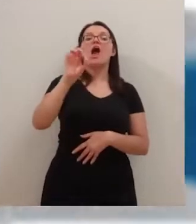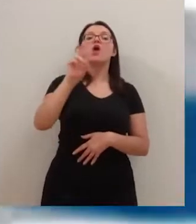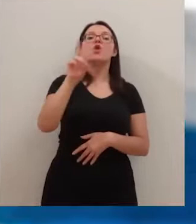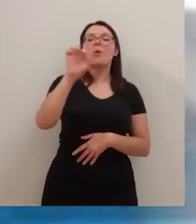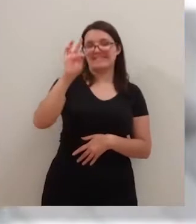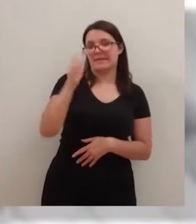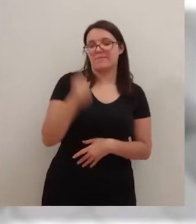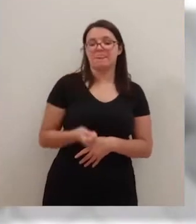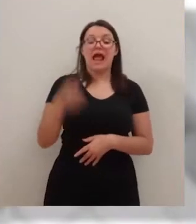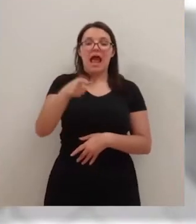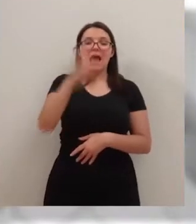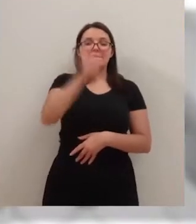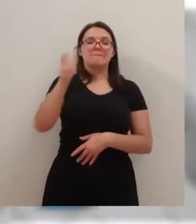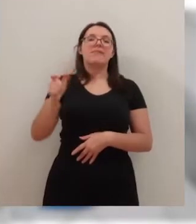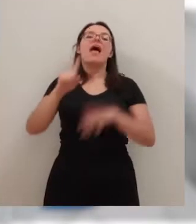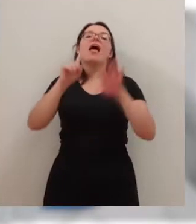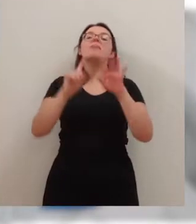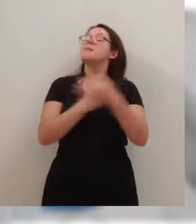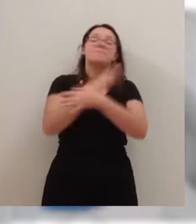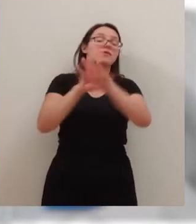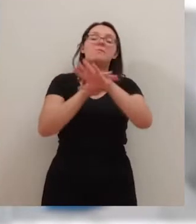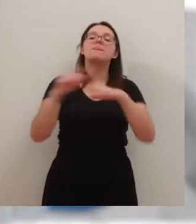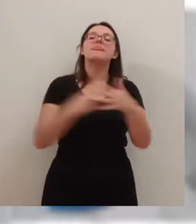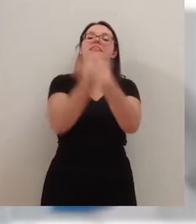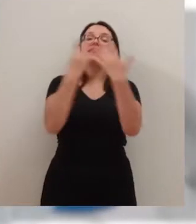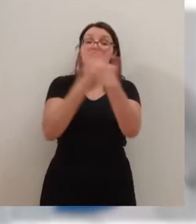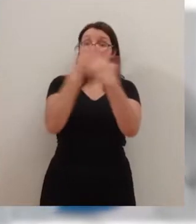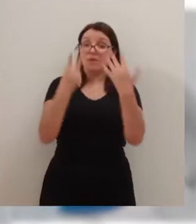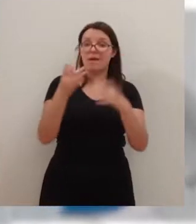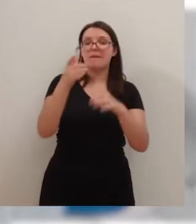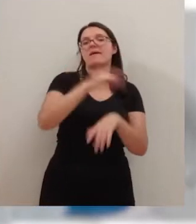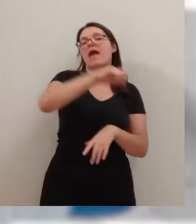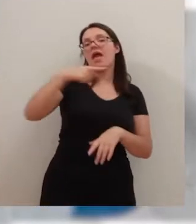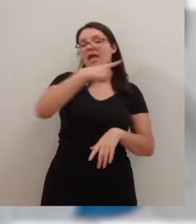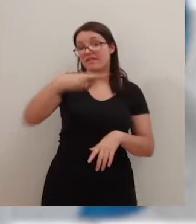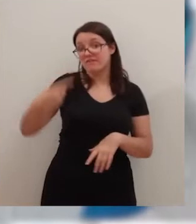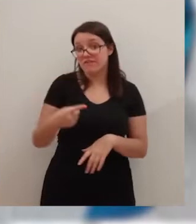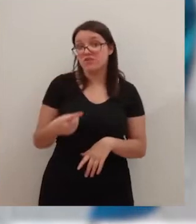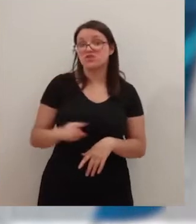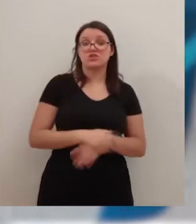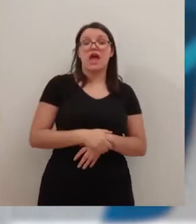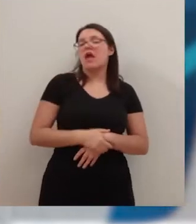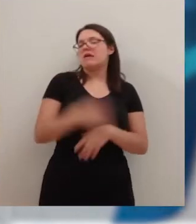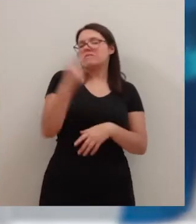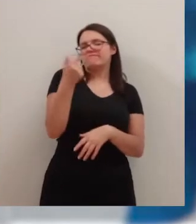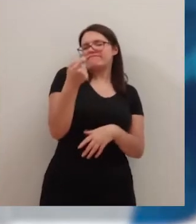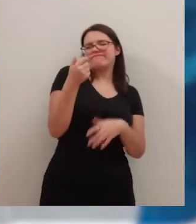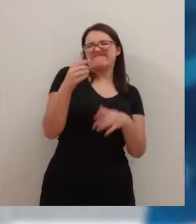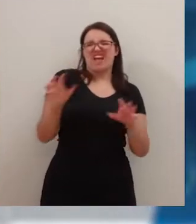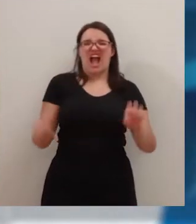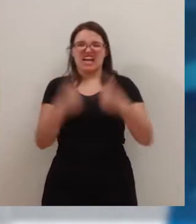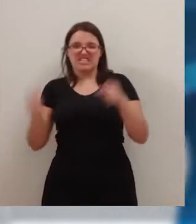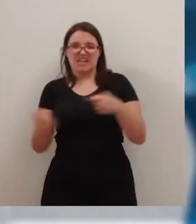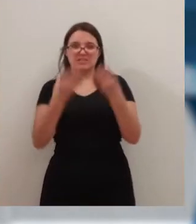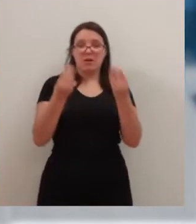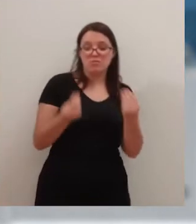este. Aquí hay 19 edificios residenciales con unas 688 viviendas, muy poco eficientes. Y